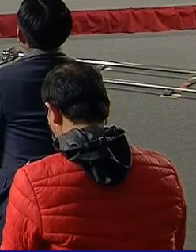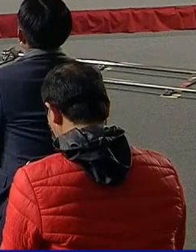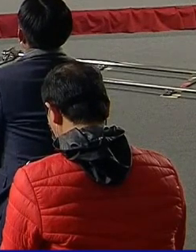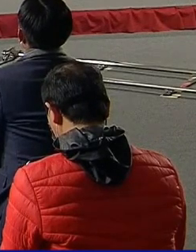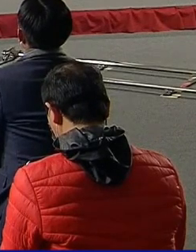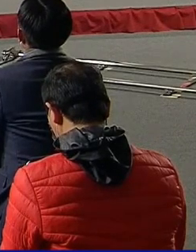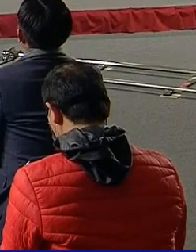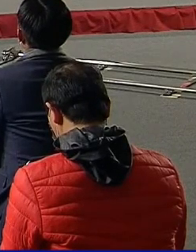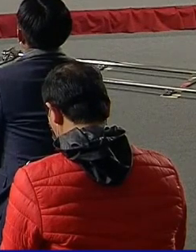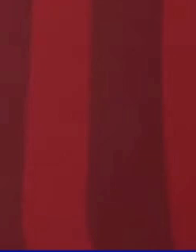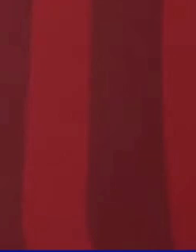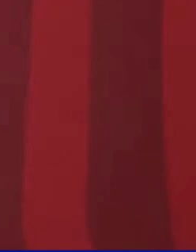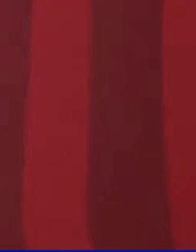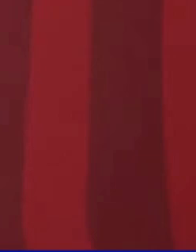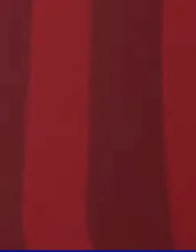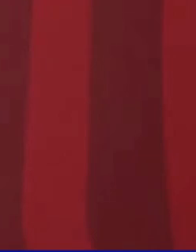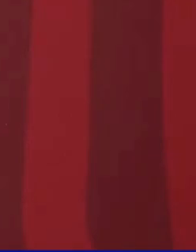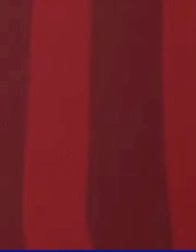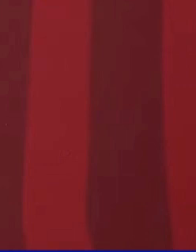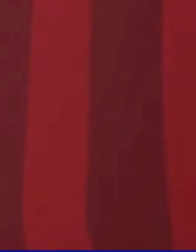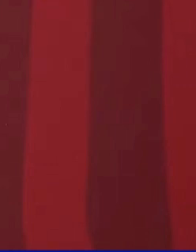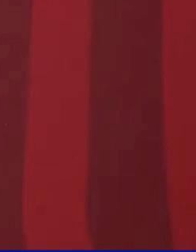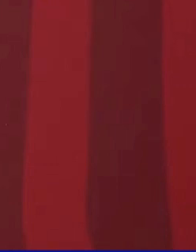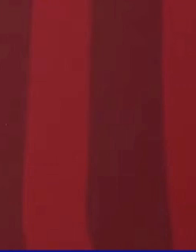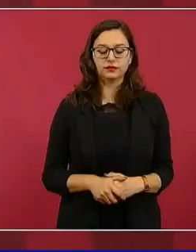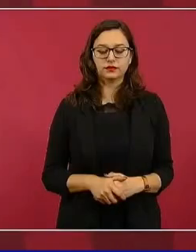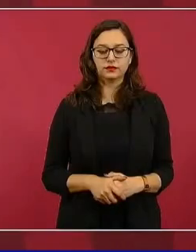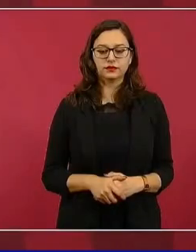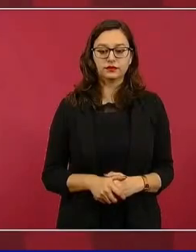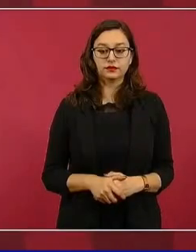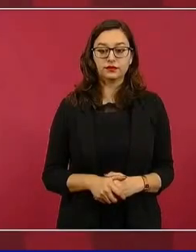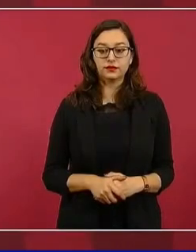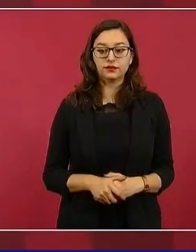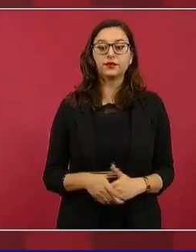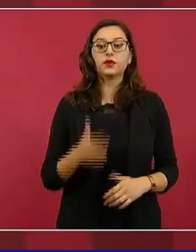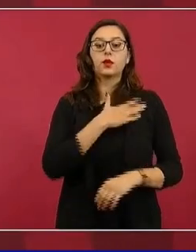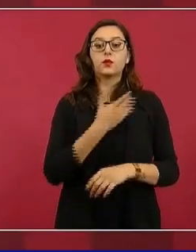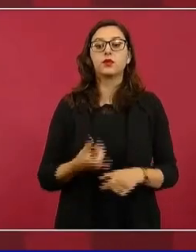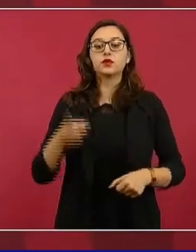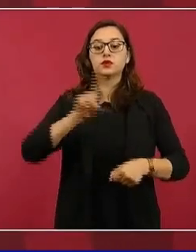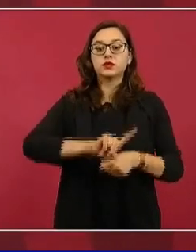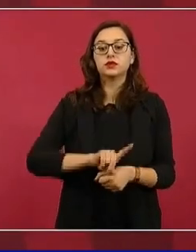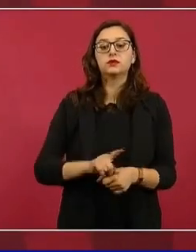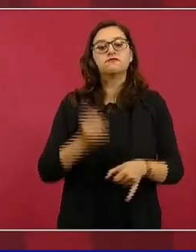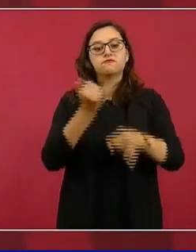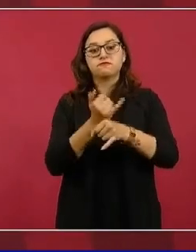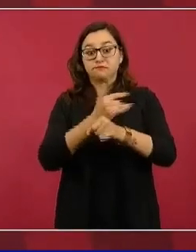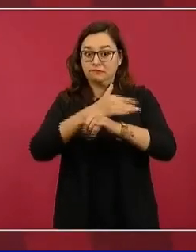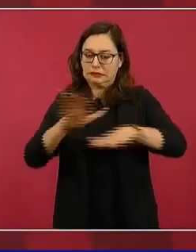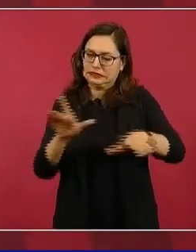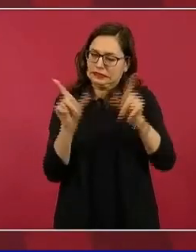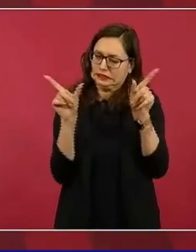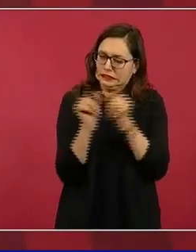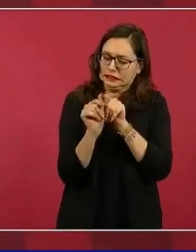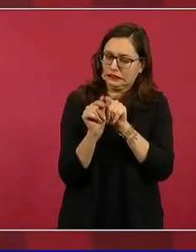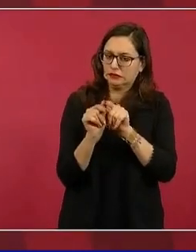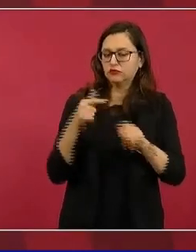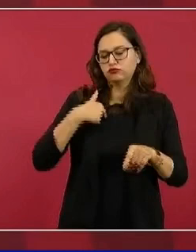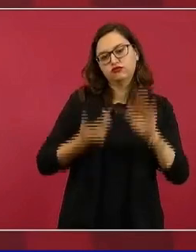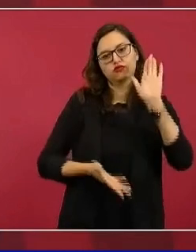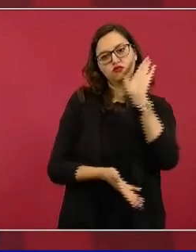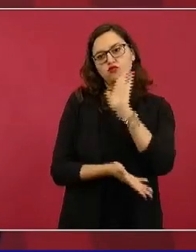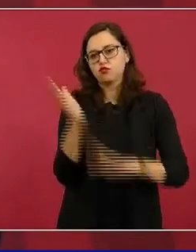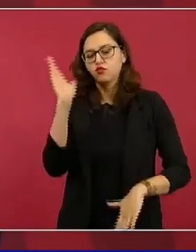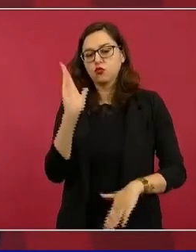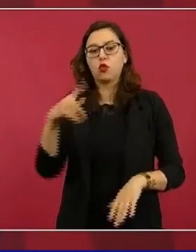porque salimos a una gira de supervisión, vamos a Tabasco,